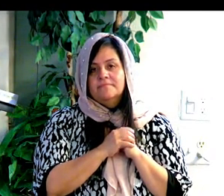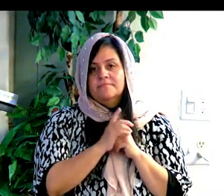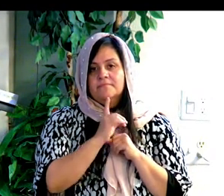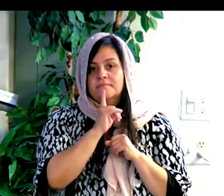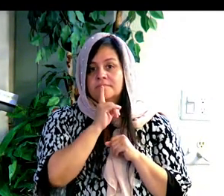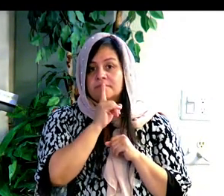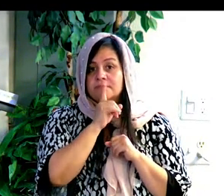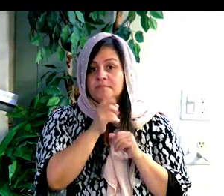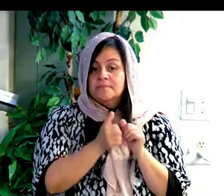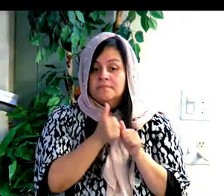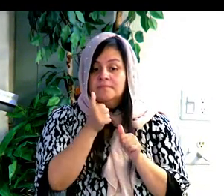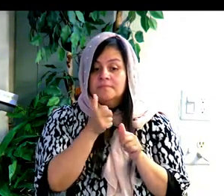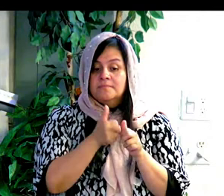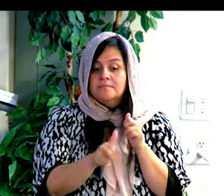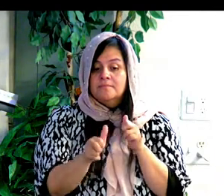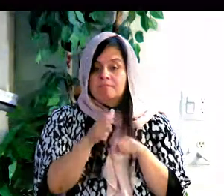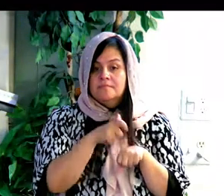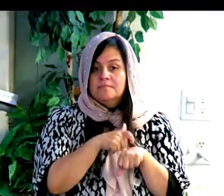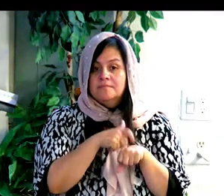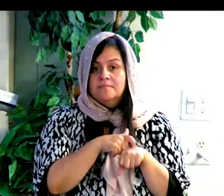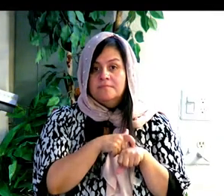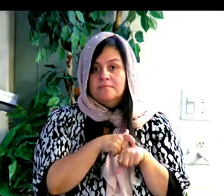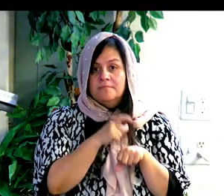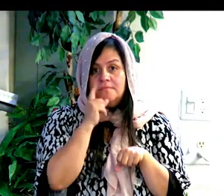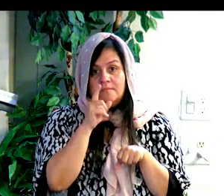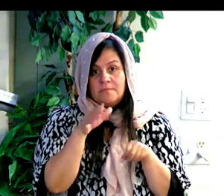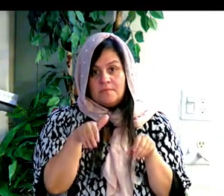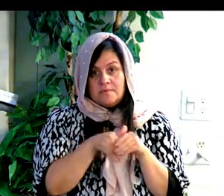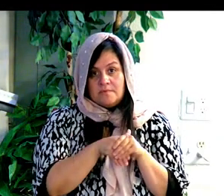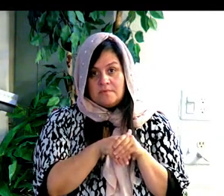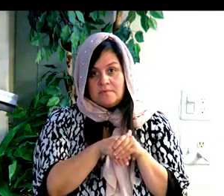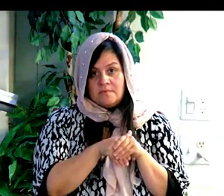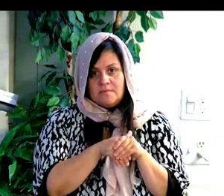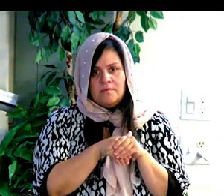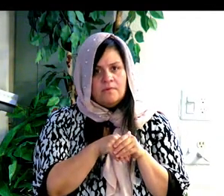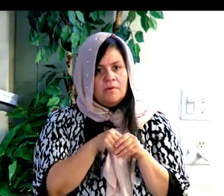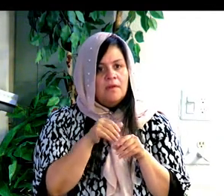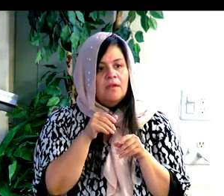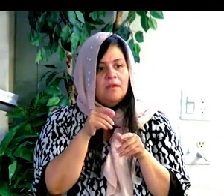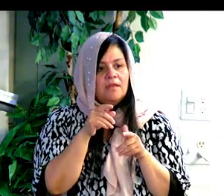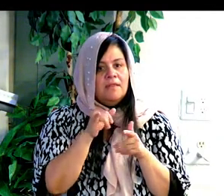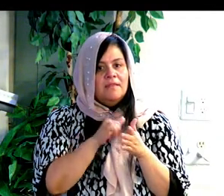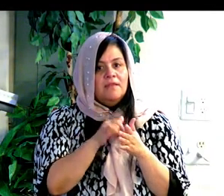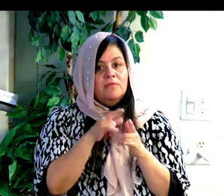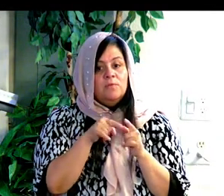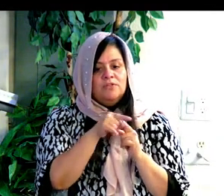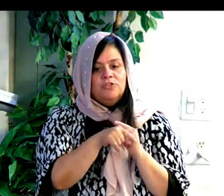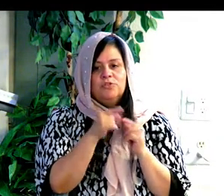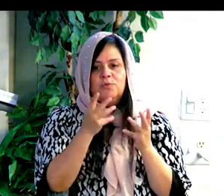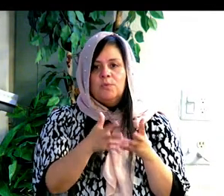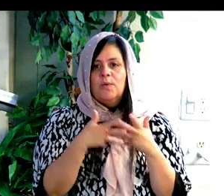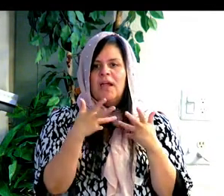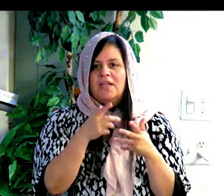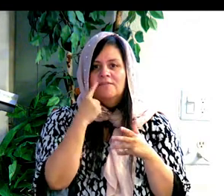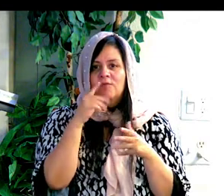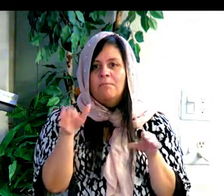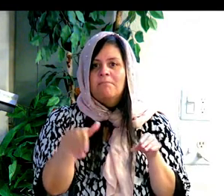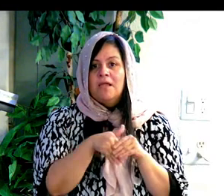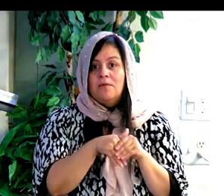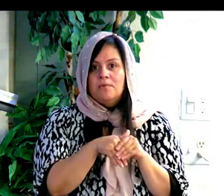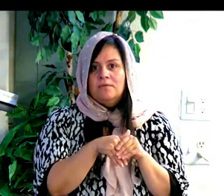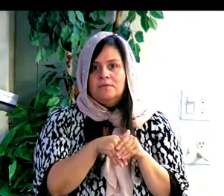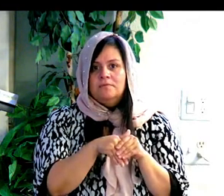most difficult time for the bride is waiting for the marriage to happen. El tiempo más difícil para la novia esperando que